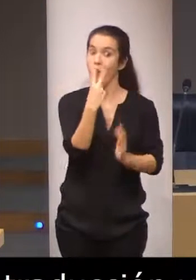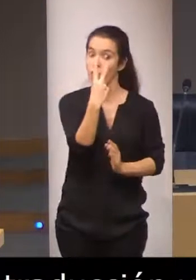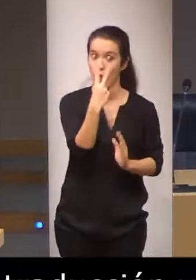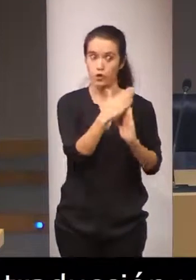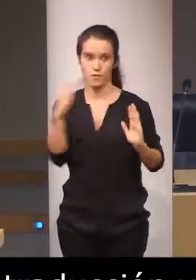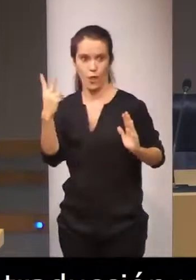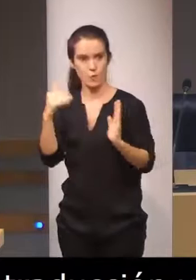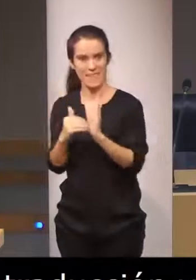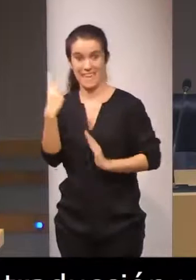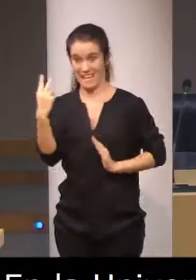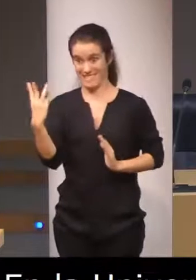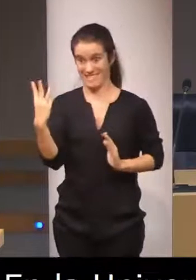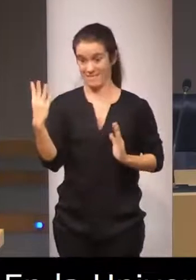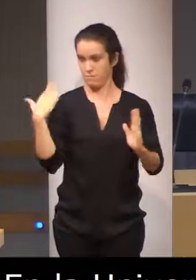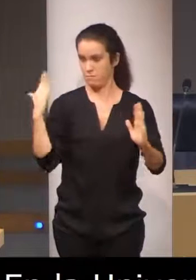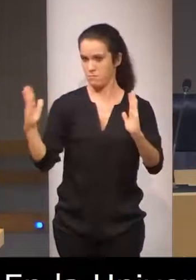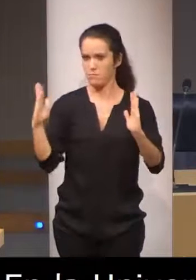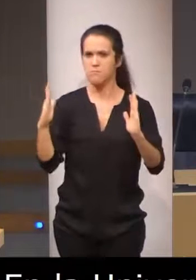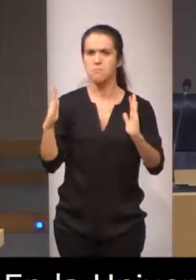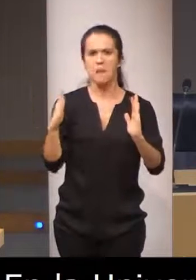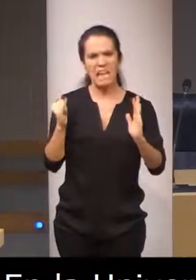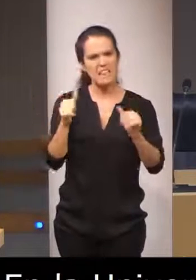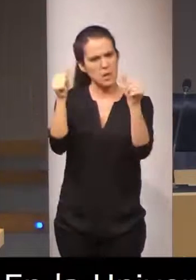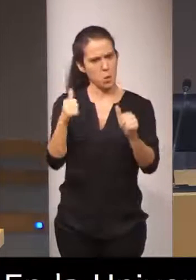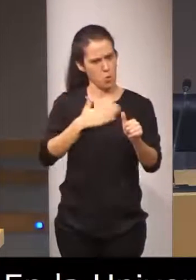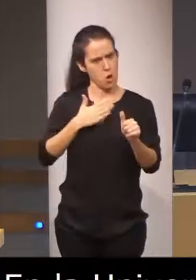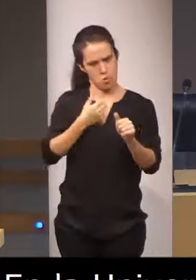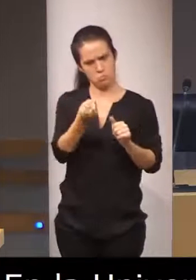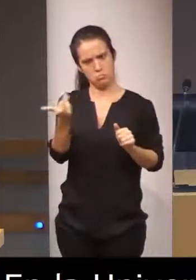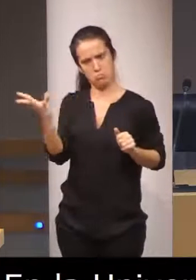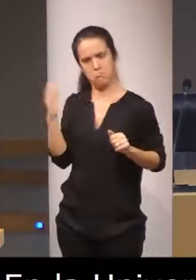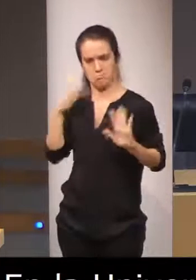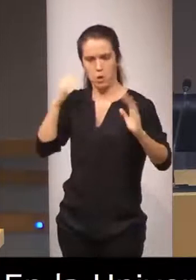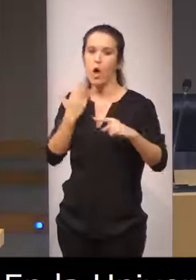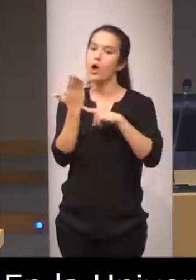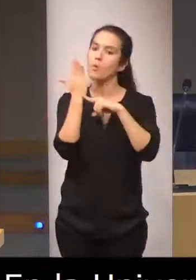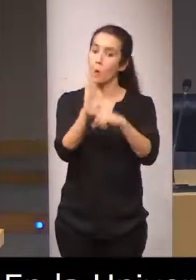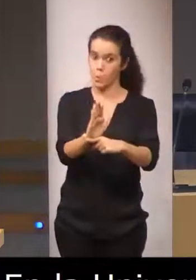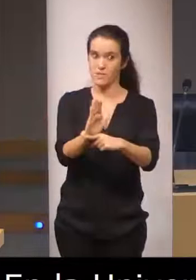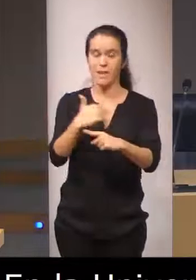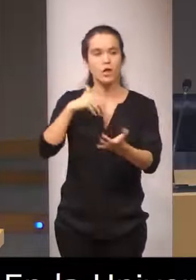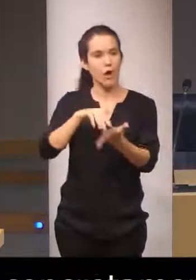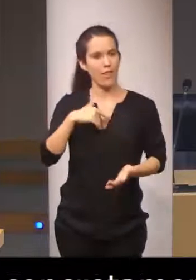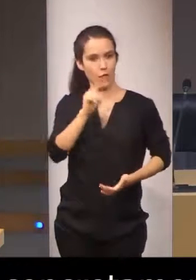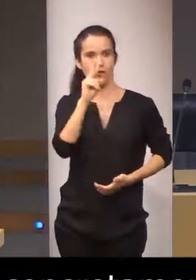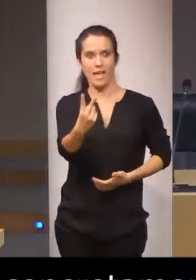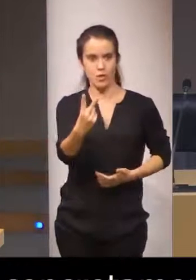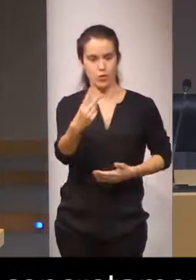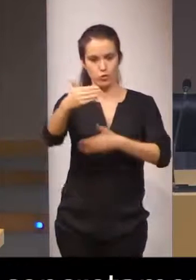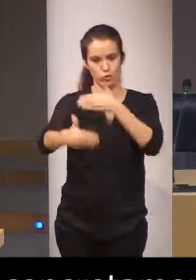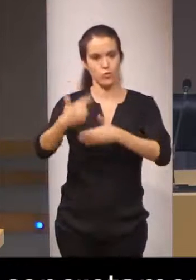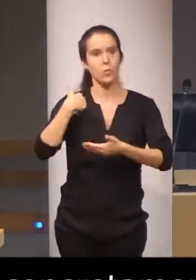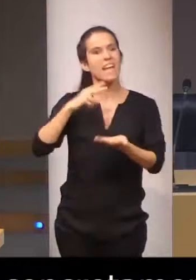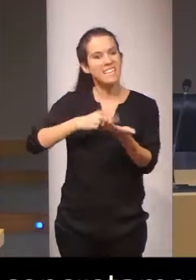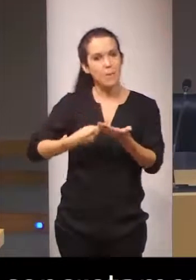aparte de otros títulos propios propusimos y se impartieron dos años dos promociones de intérprete